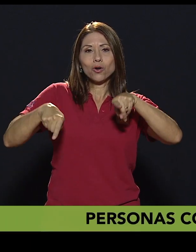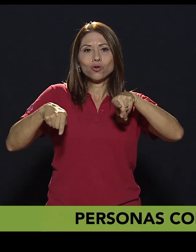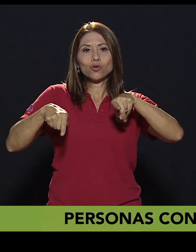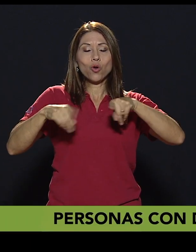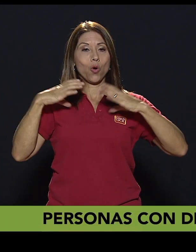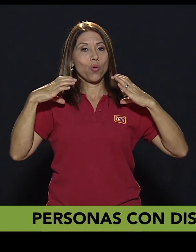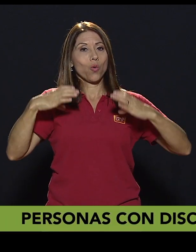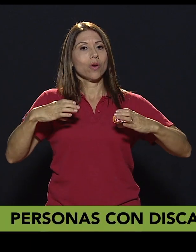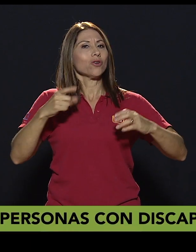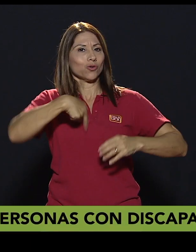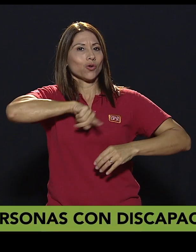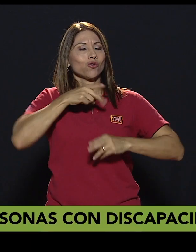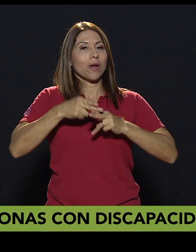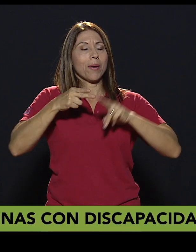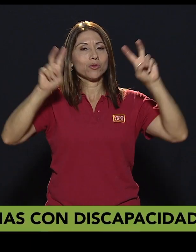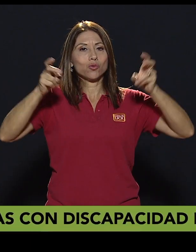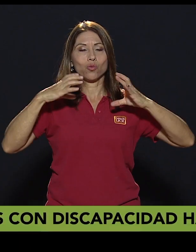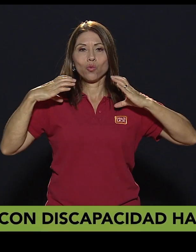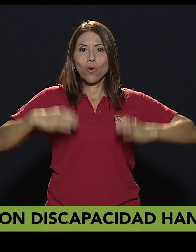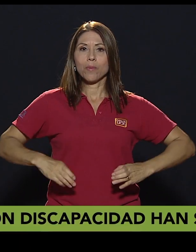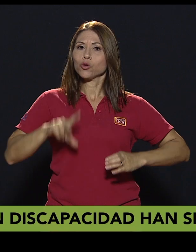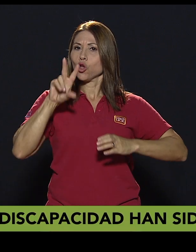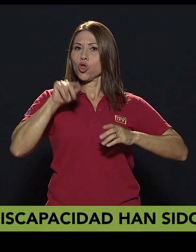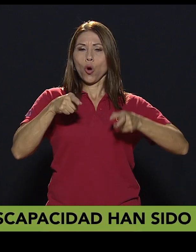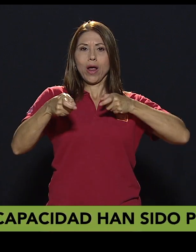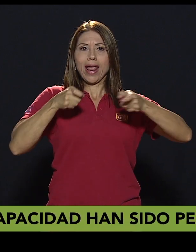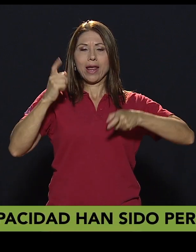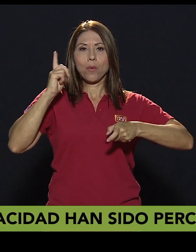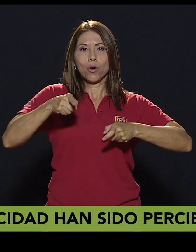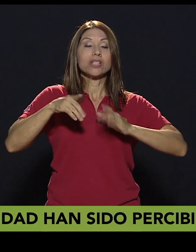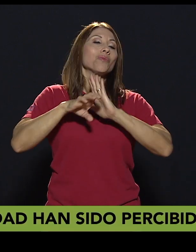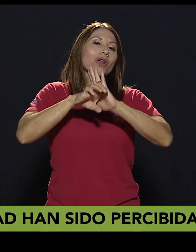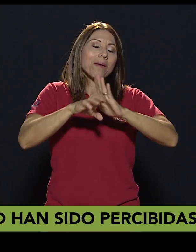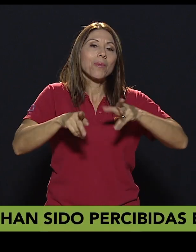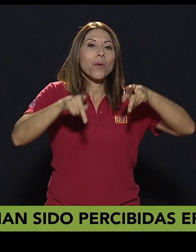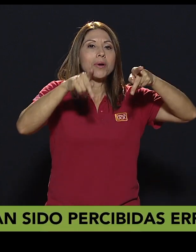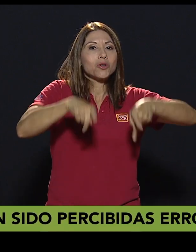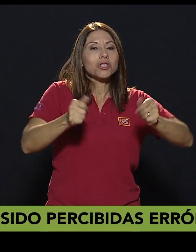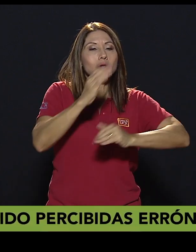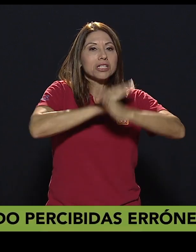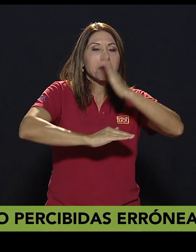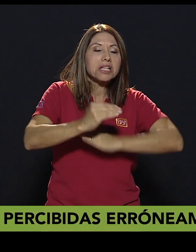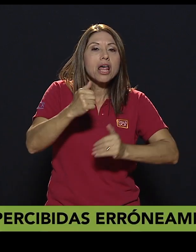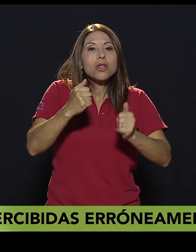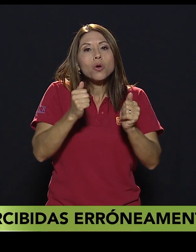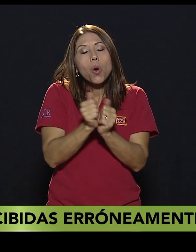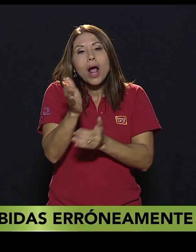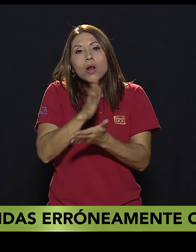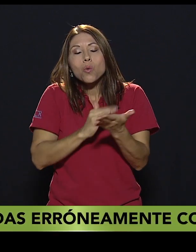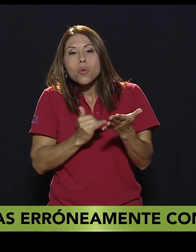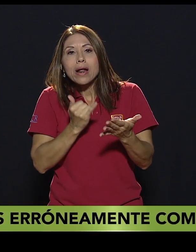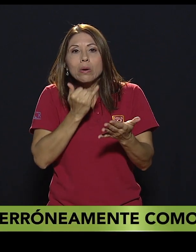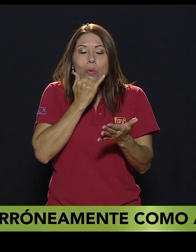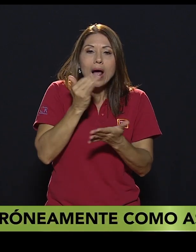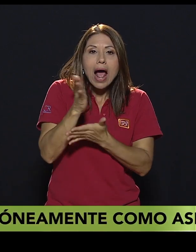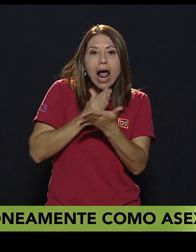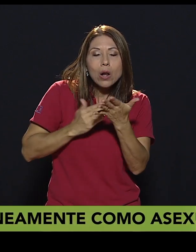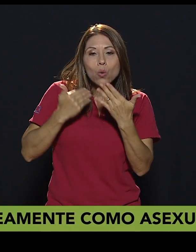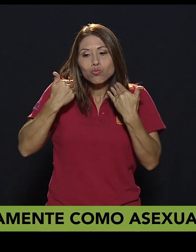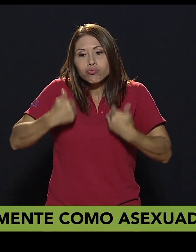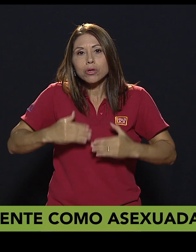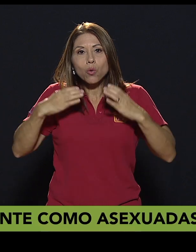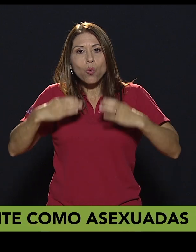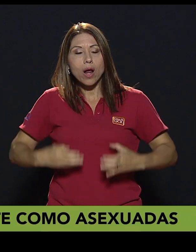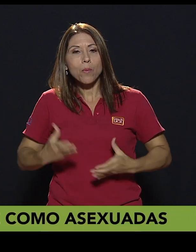hegemónicos, que en esto entra a todas las personas con discapacidad, que tenemos alguna deformidad o que sufrimos de algún tipo de malformidad